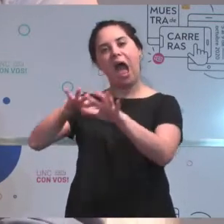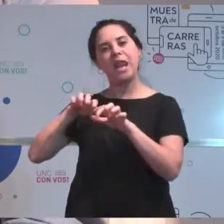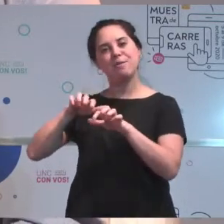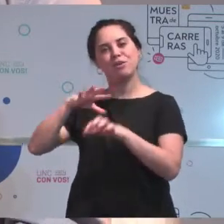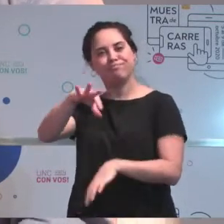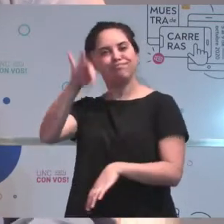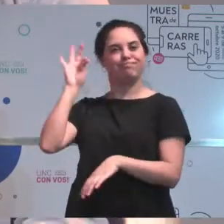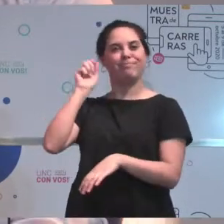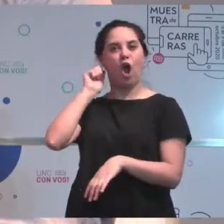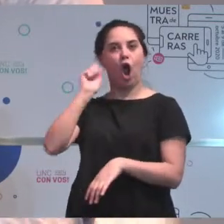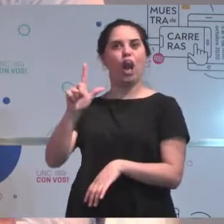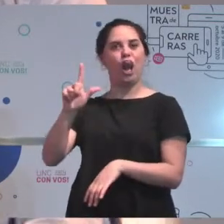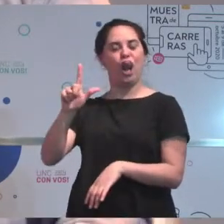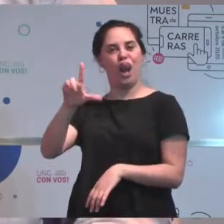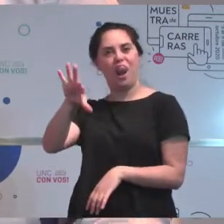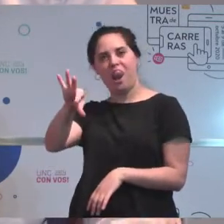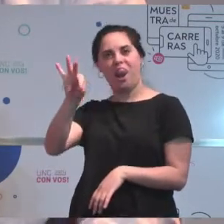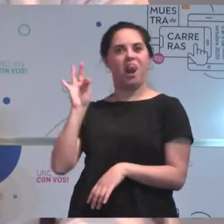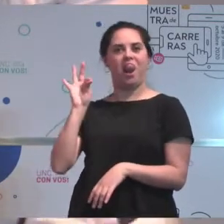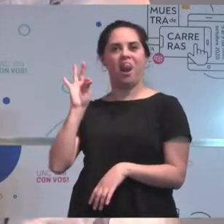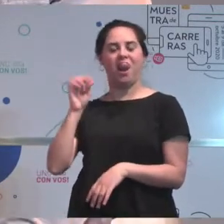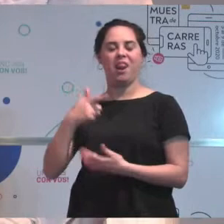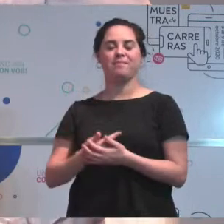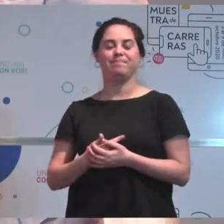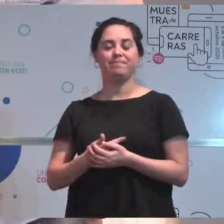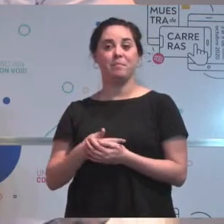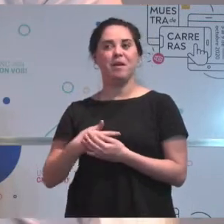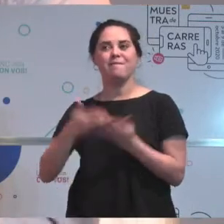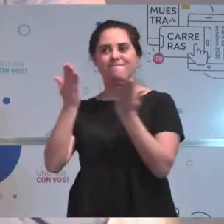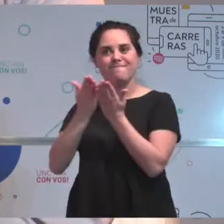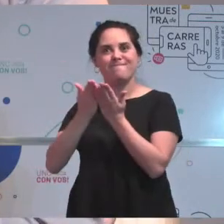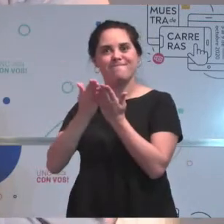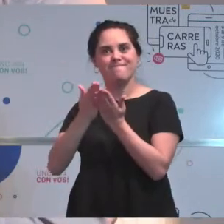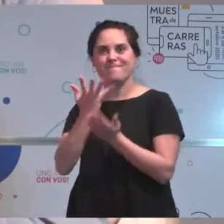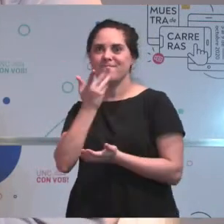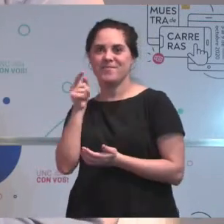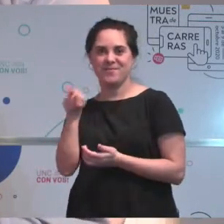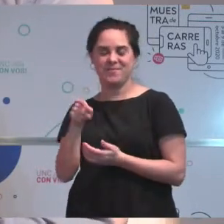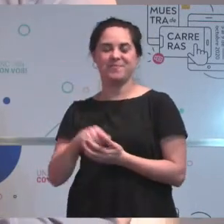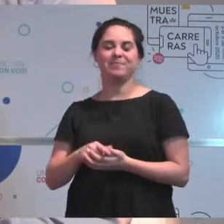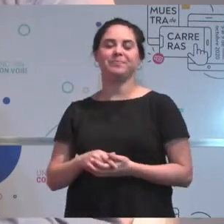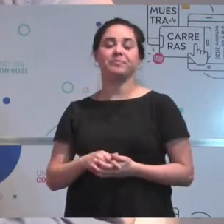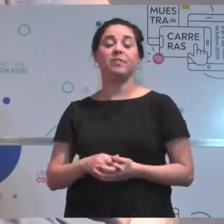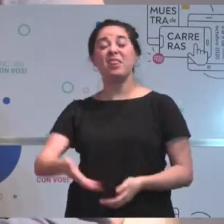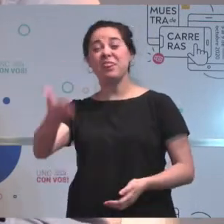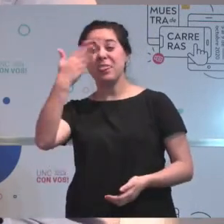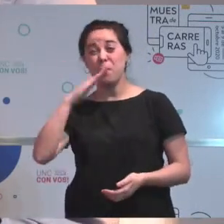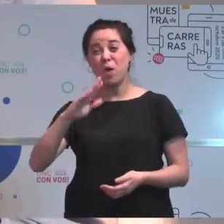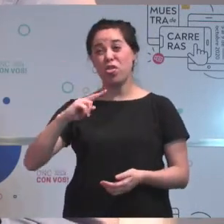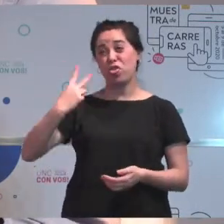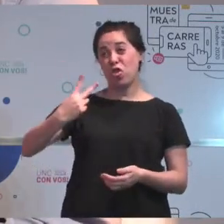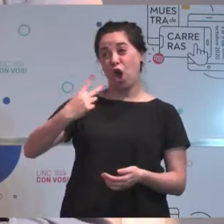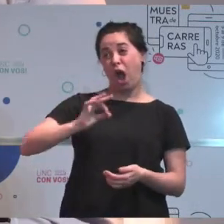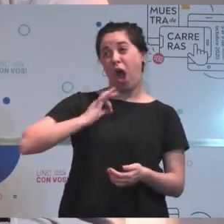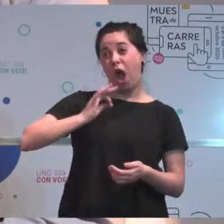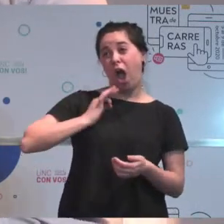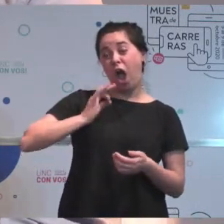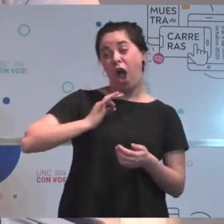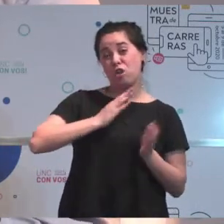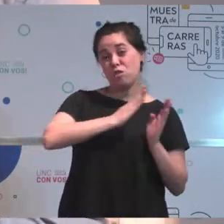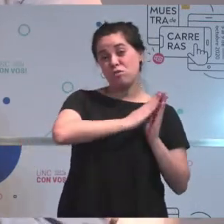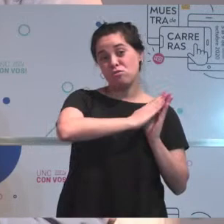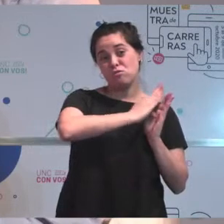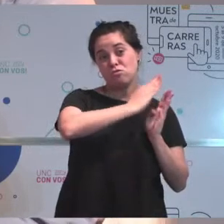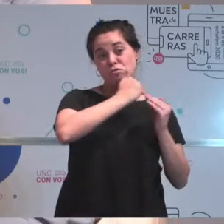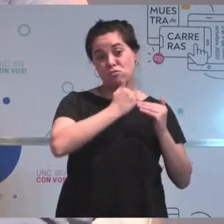definido estudiar en su momento. Así que, bueno, después de esos dos años, me pasé, digamos, de